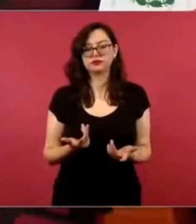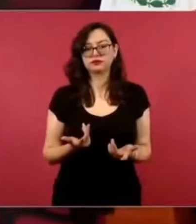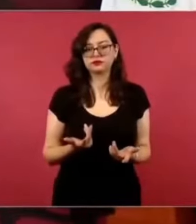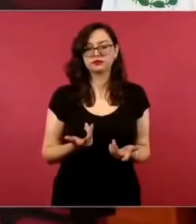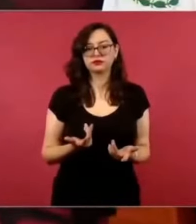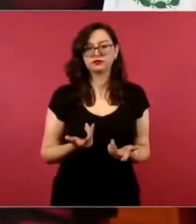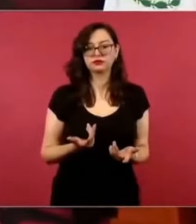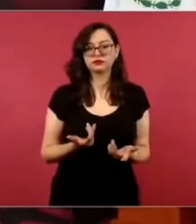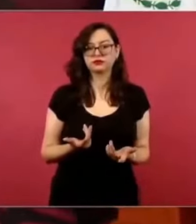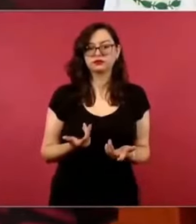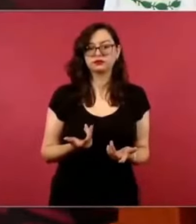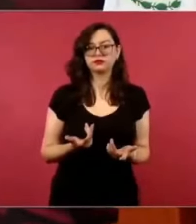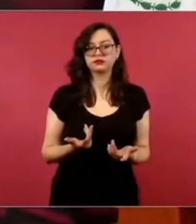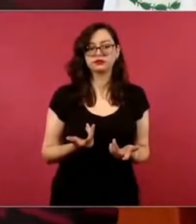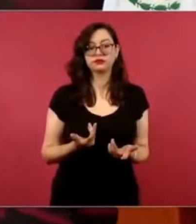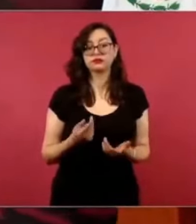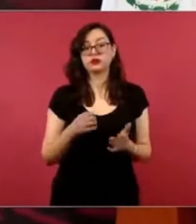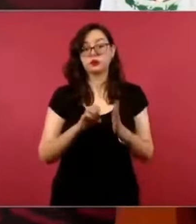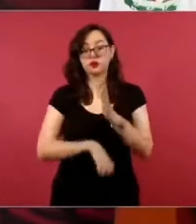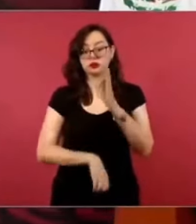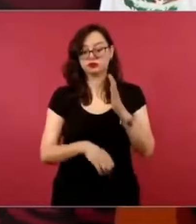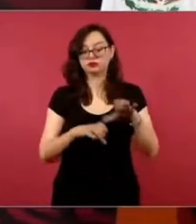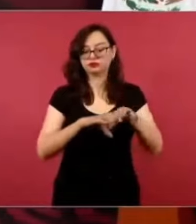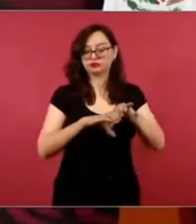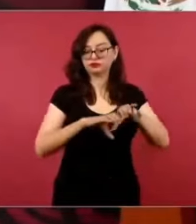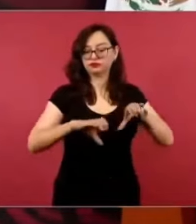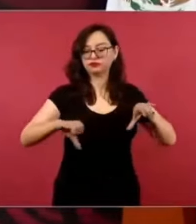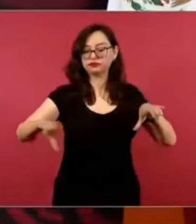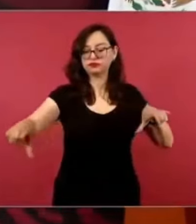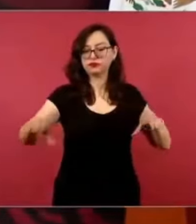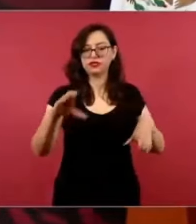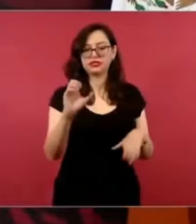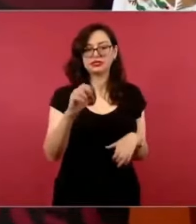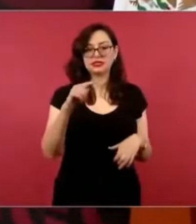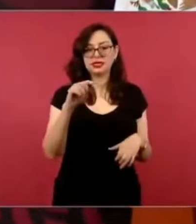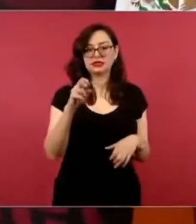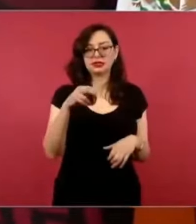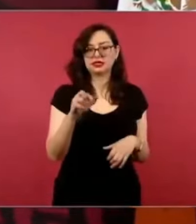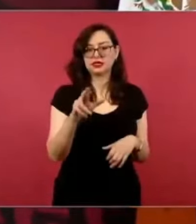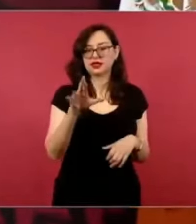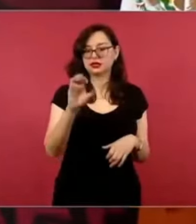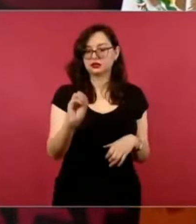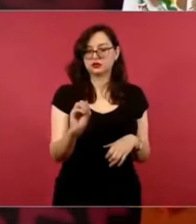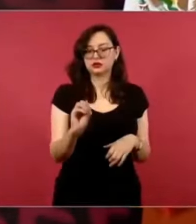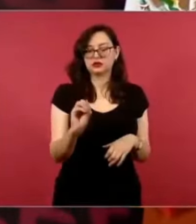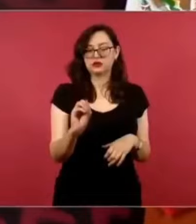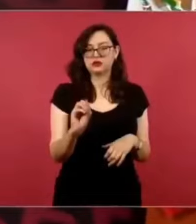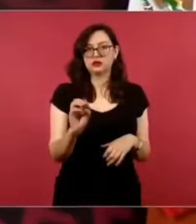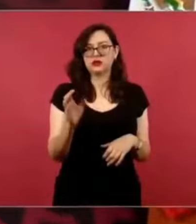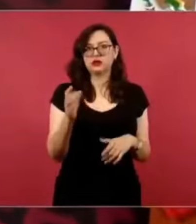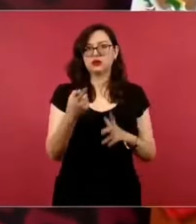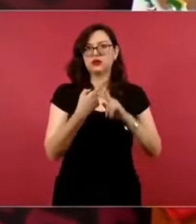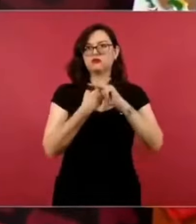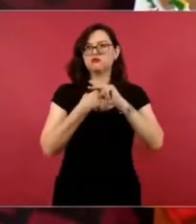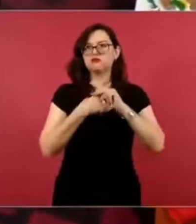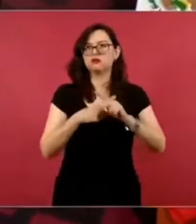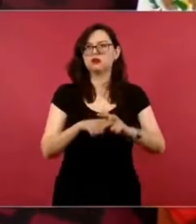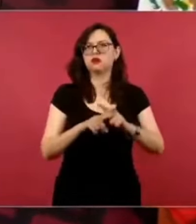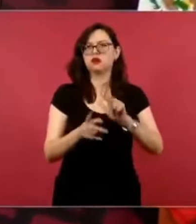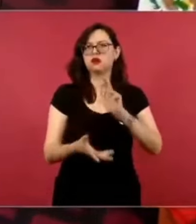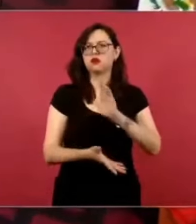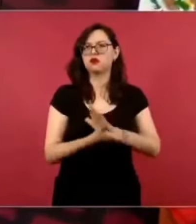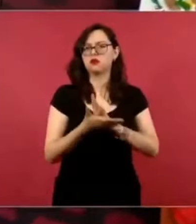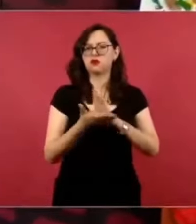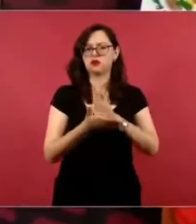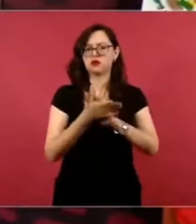lo que llamaban el canal Centenario, creo que hicieron